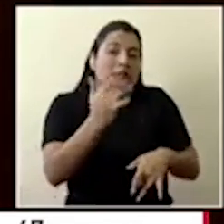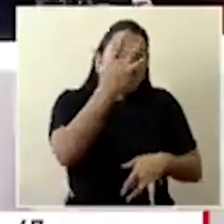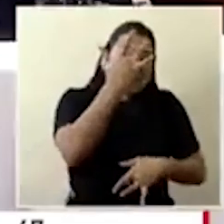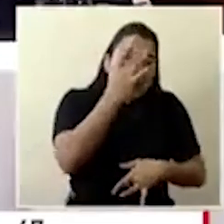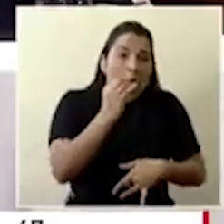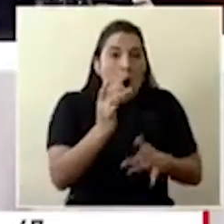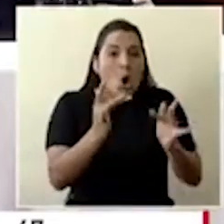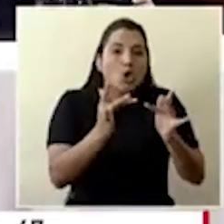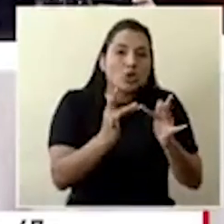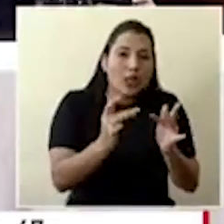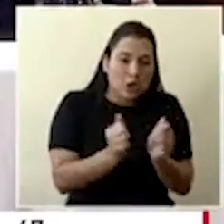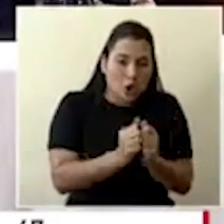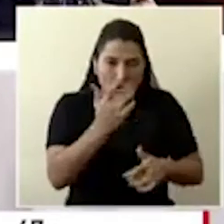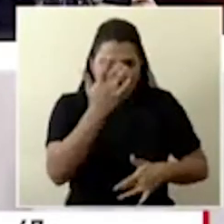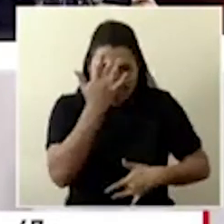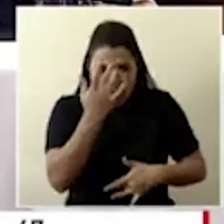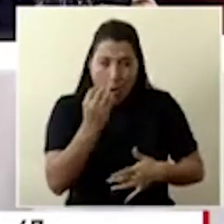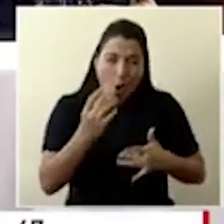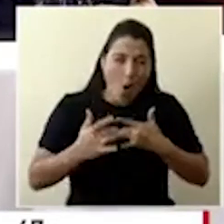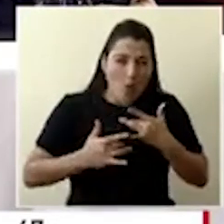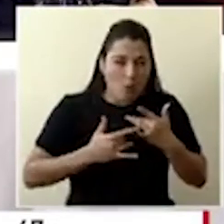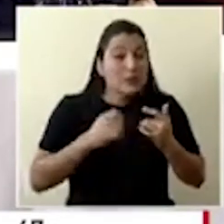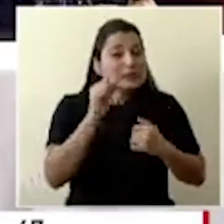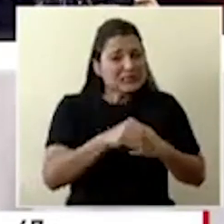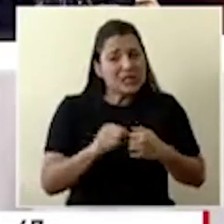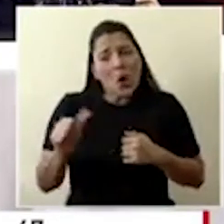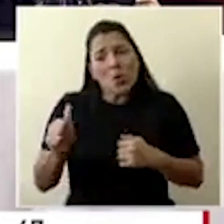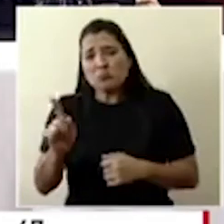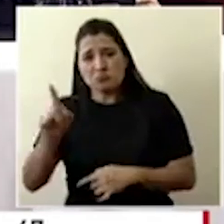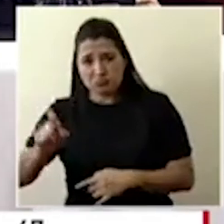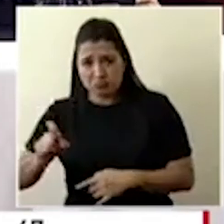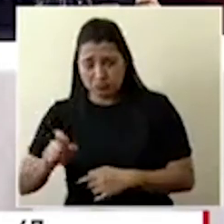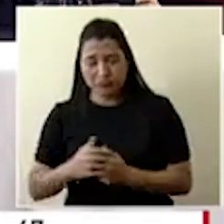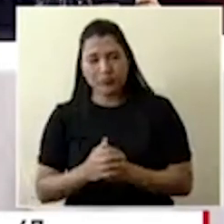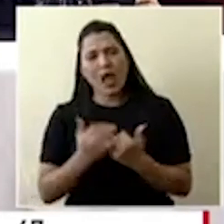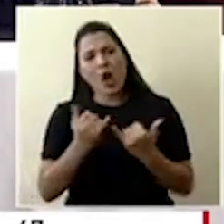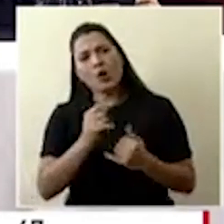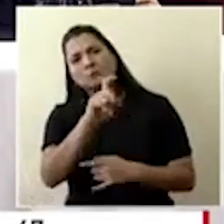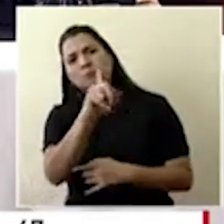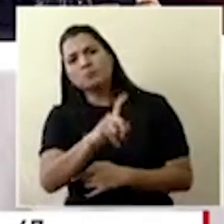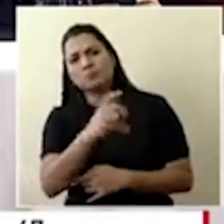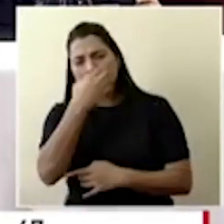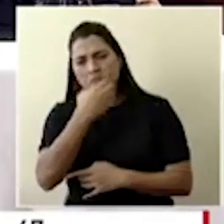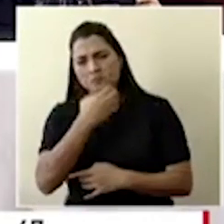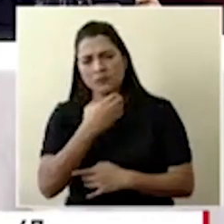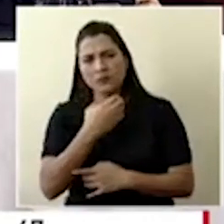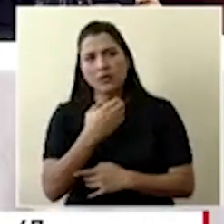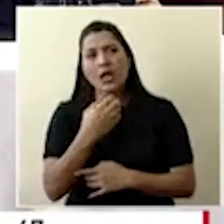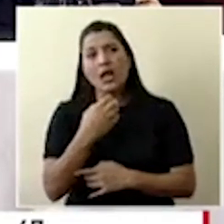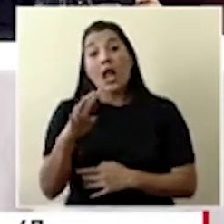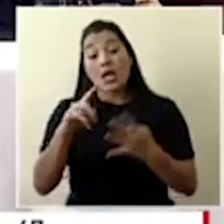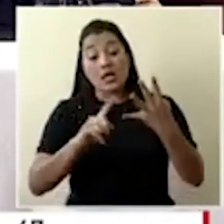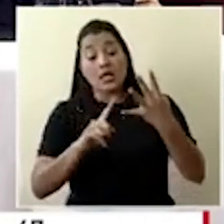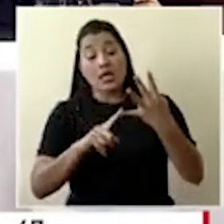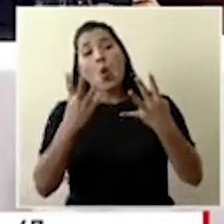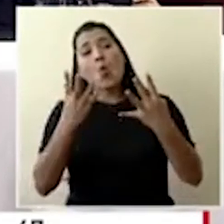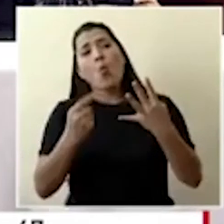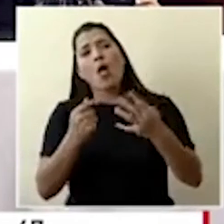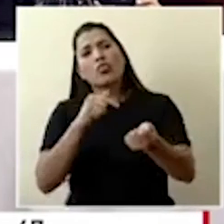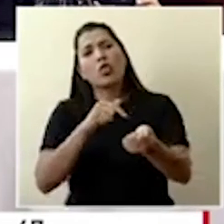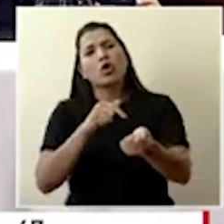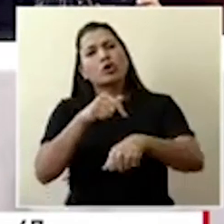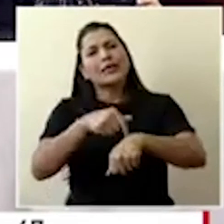Don Román, también Nación consulta, sobre el cuarto fallecimiento, si es posible confirmar cuánto tiempo estuvo en el Hospital Nacional de Geriatría